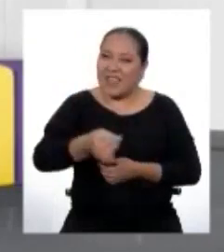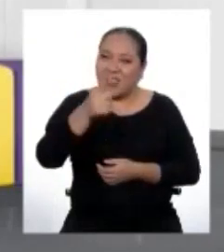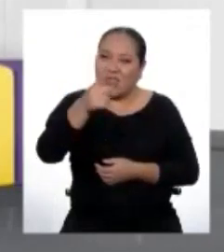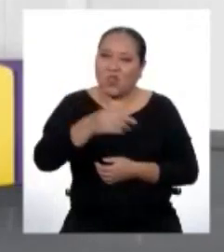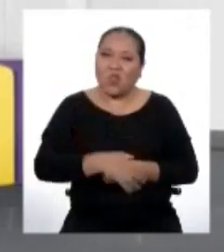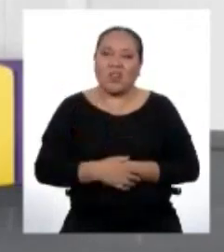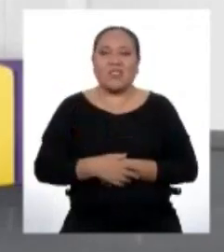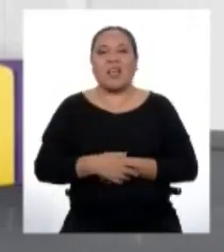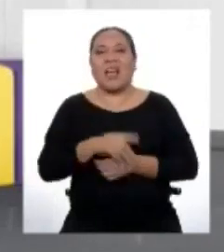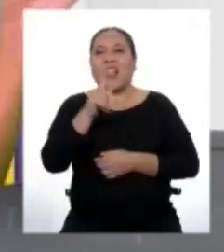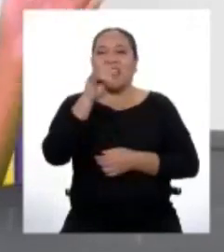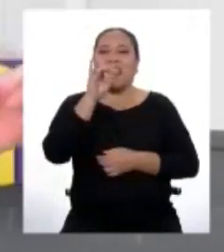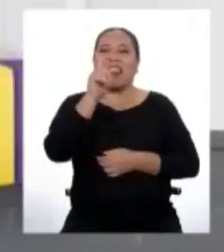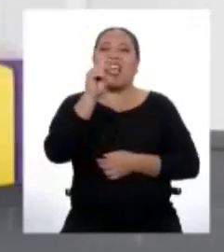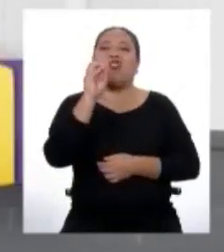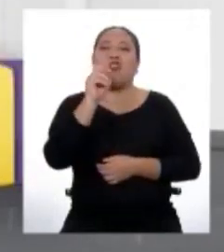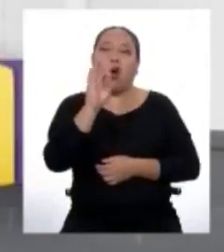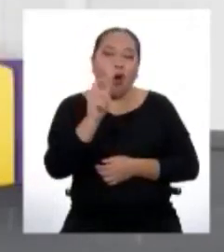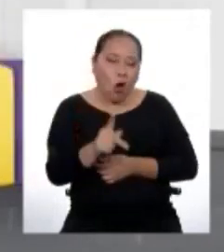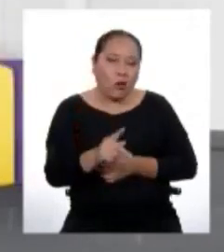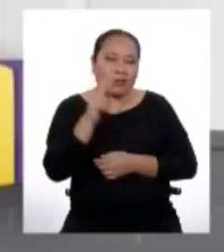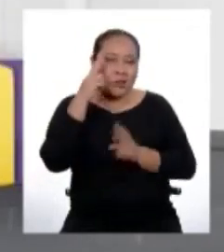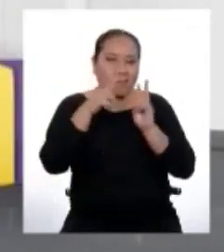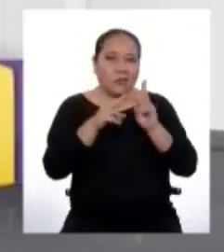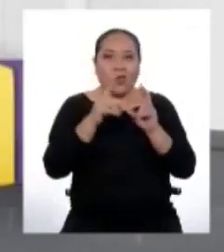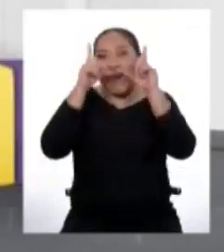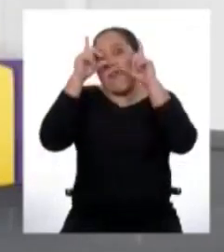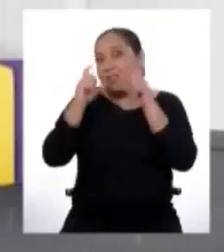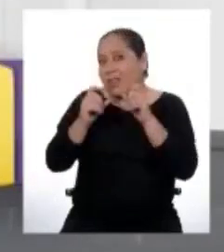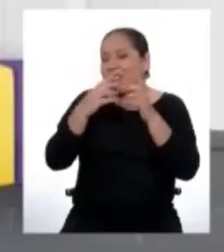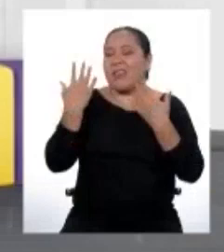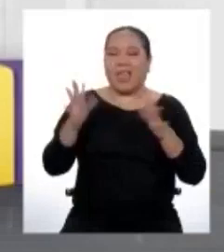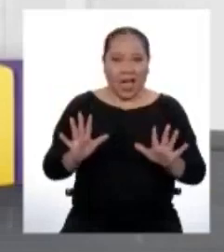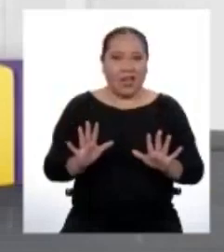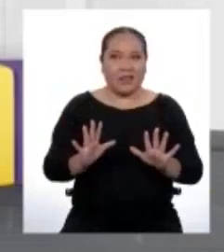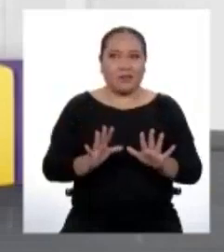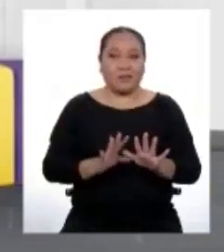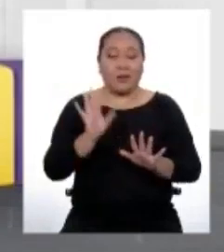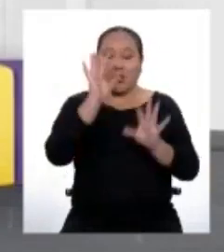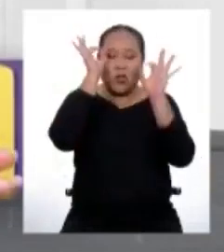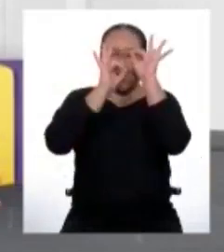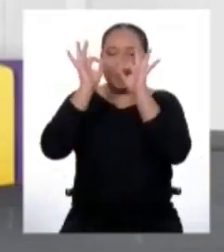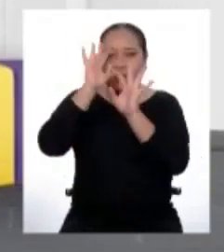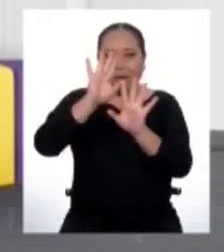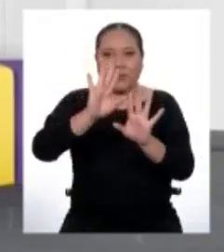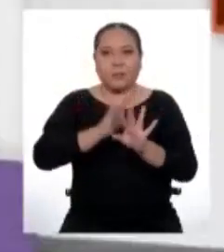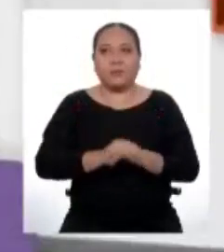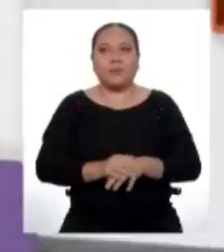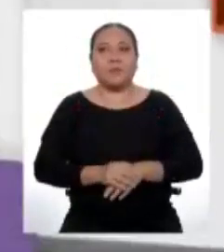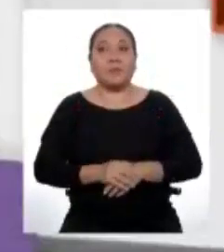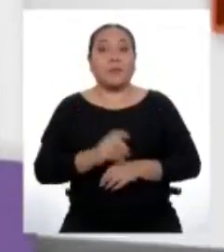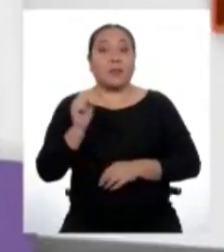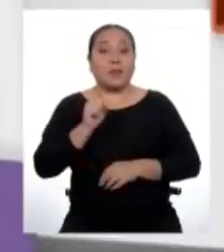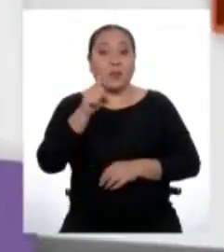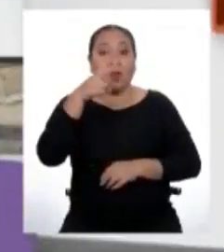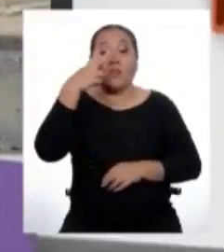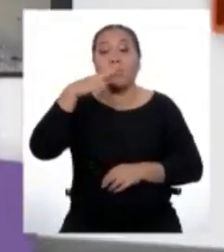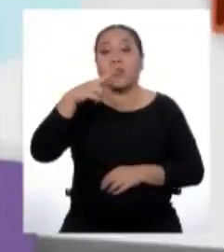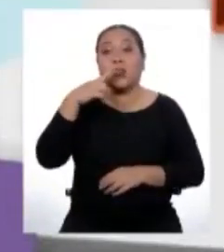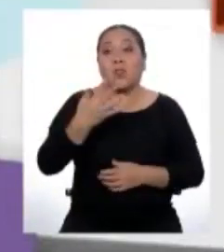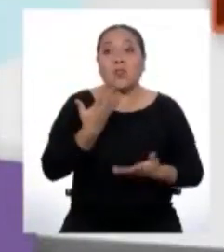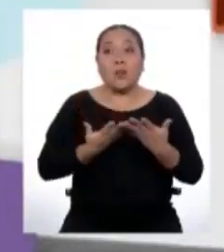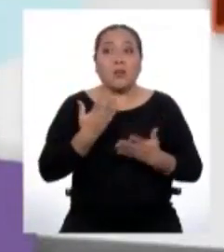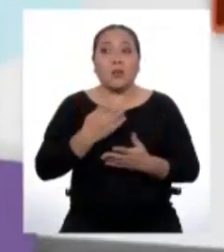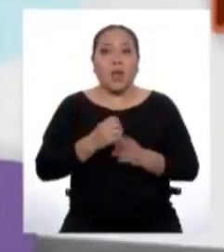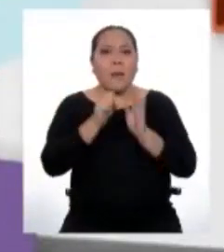Instagram o en TikTok. Todo bien. Era una fotito nomás, pero no nos distraigamos. De todas maneras, debes haber visto también